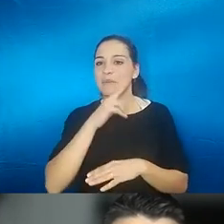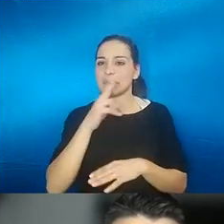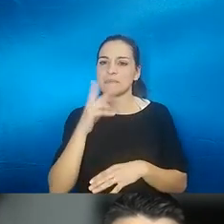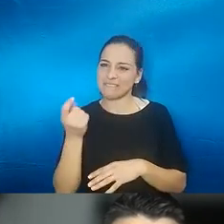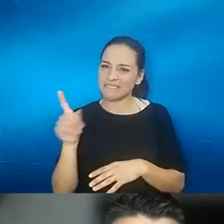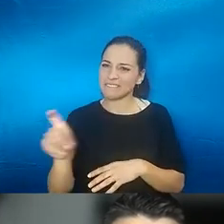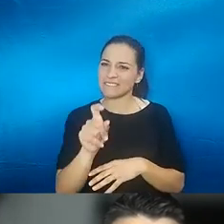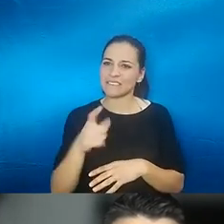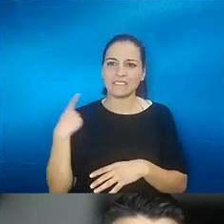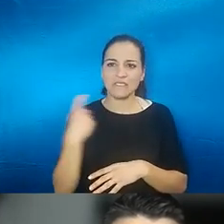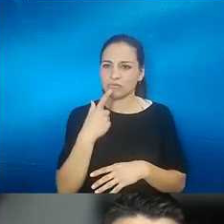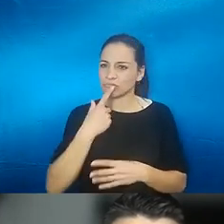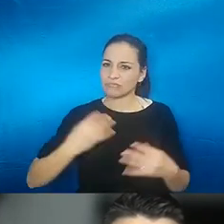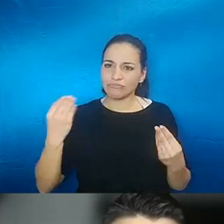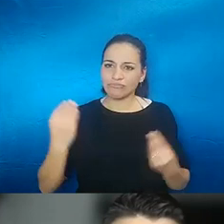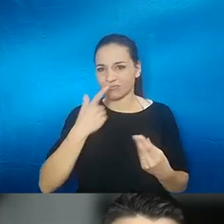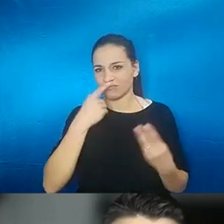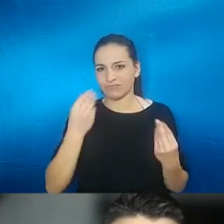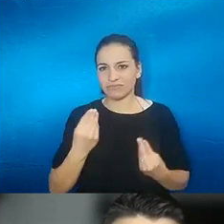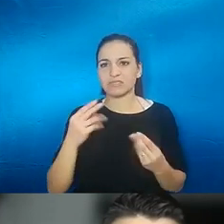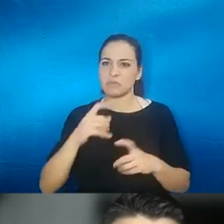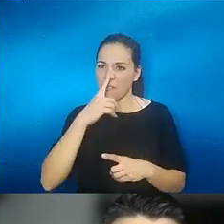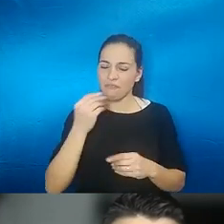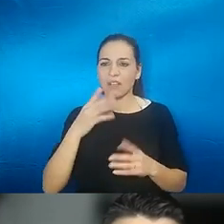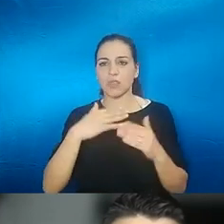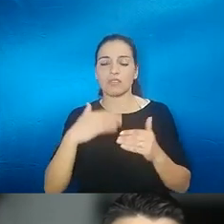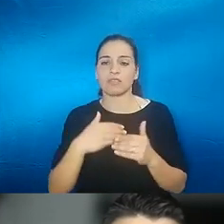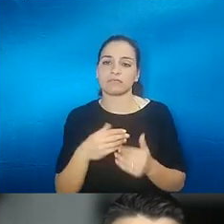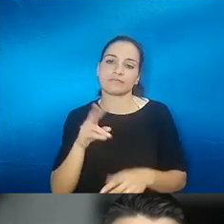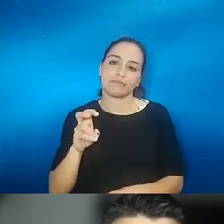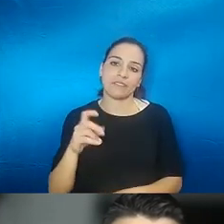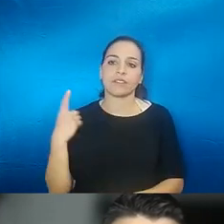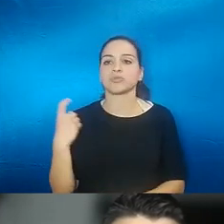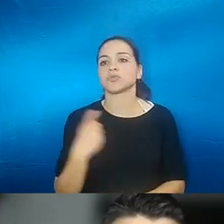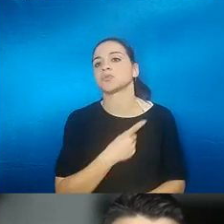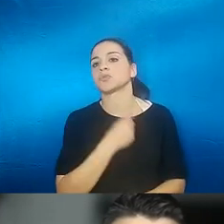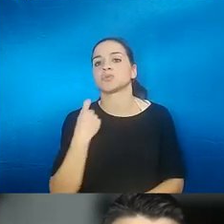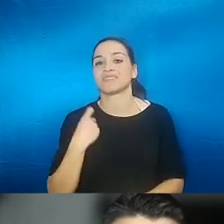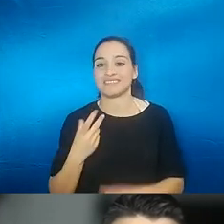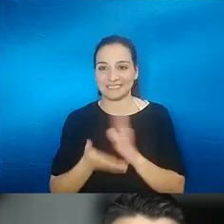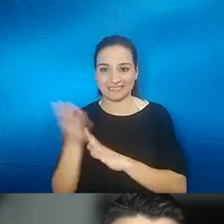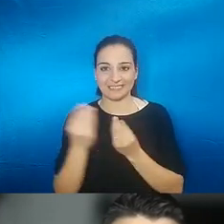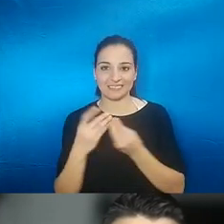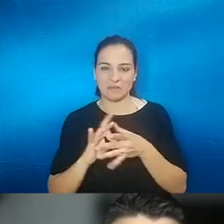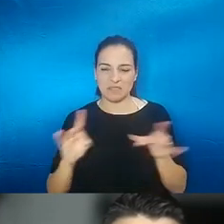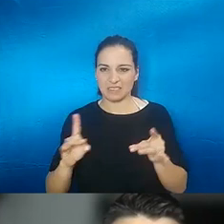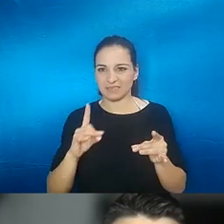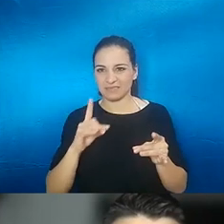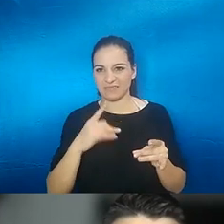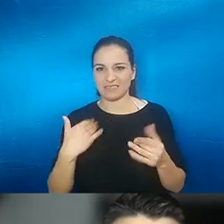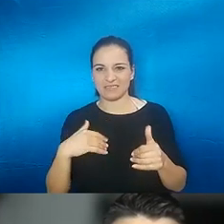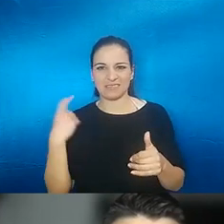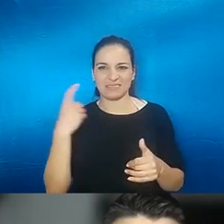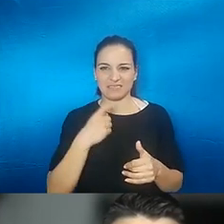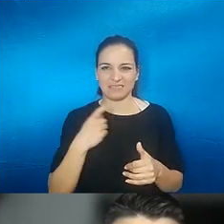colonia que es nunca te pones colonia siempre estás con lo del olfato yo la dije vale vale cuando llegué con ella se empezaron a subir alguien se ha echado colonia que